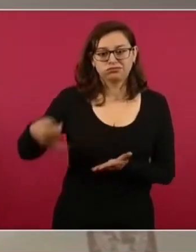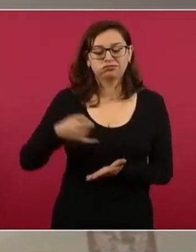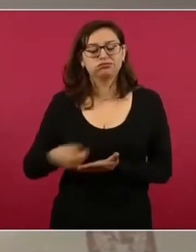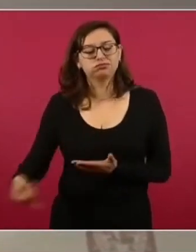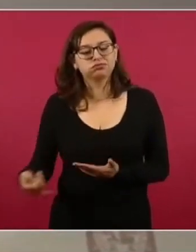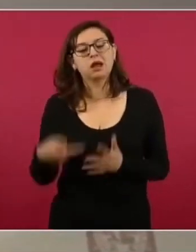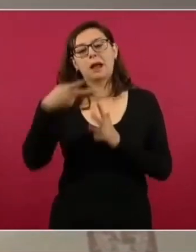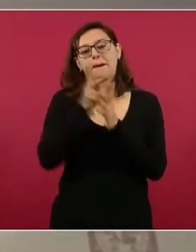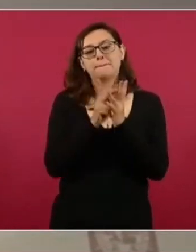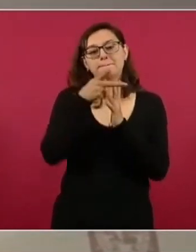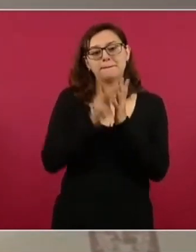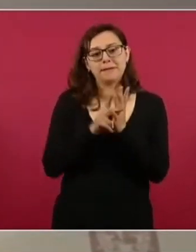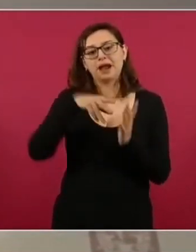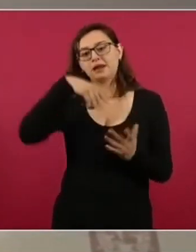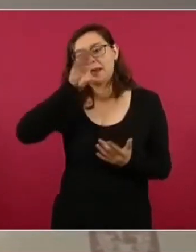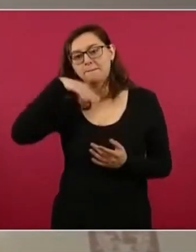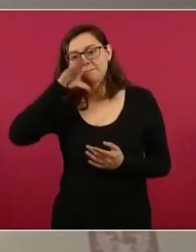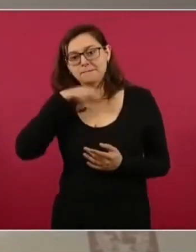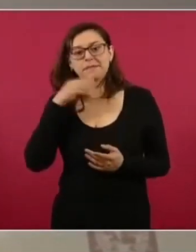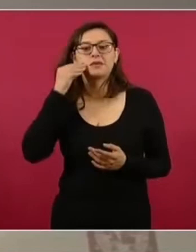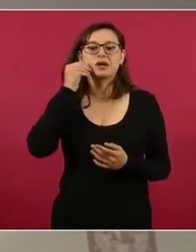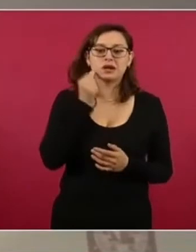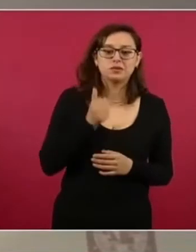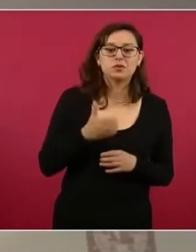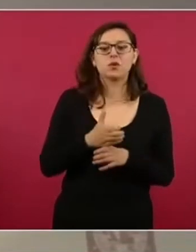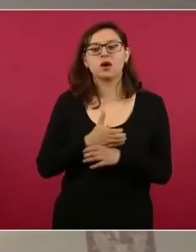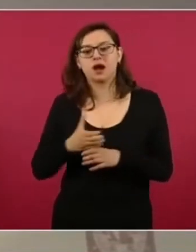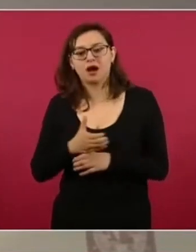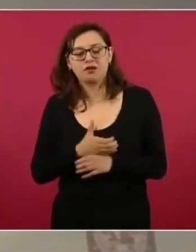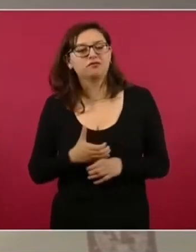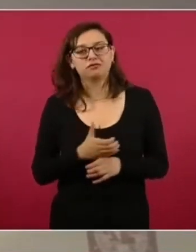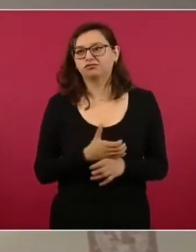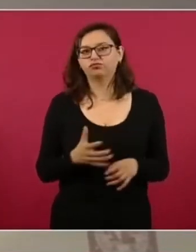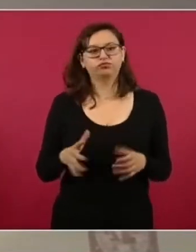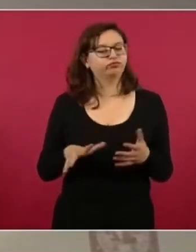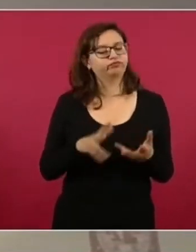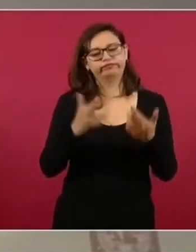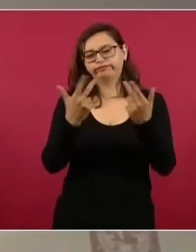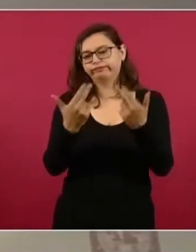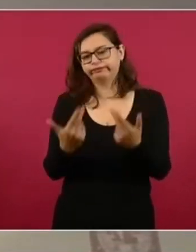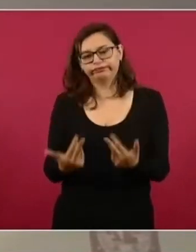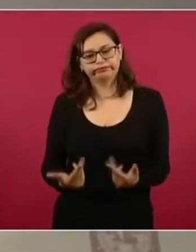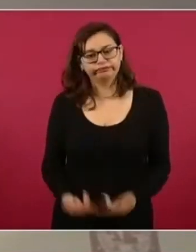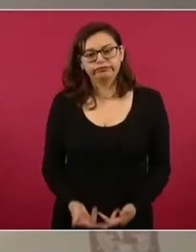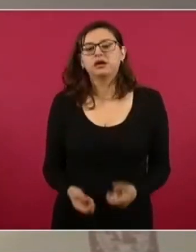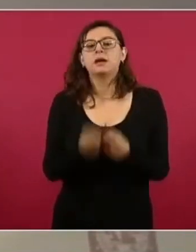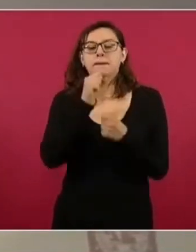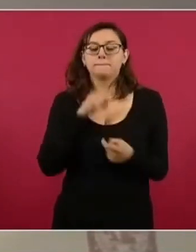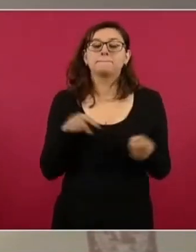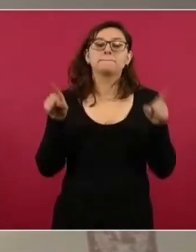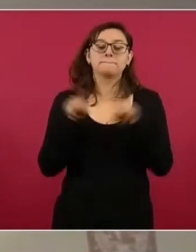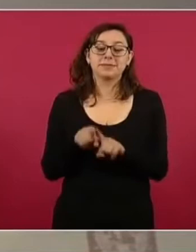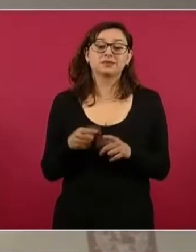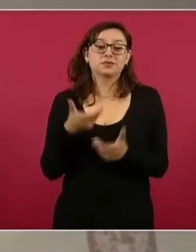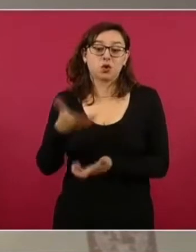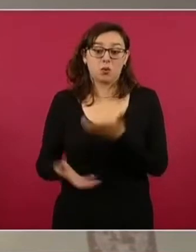limón y de café de especialidad, así como de la zona comercial, especialmente en el sector turístico,